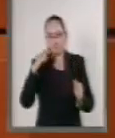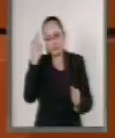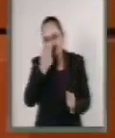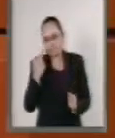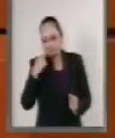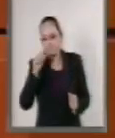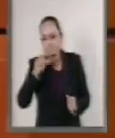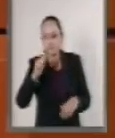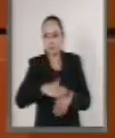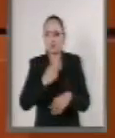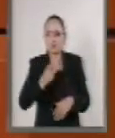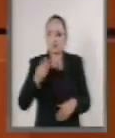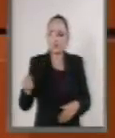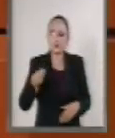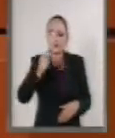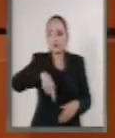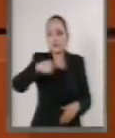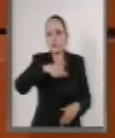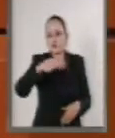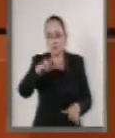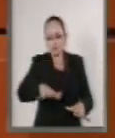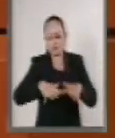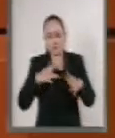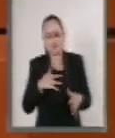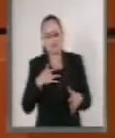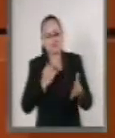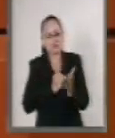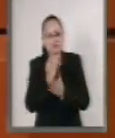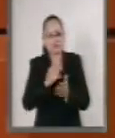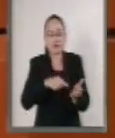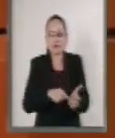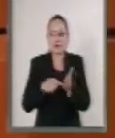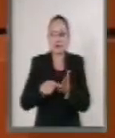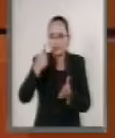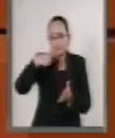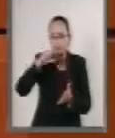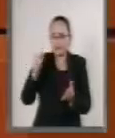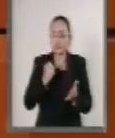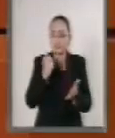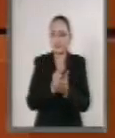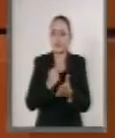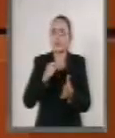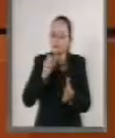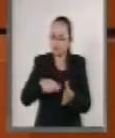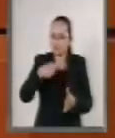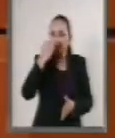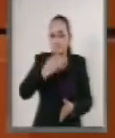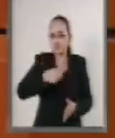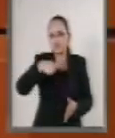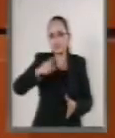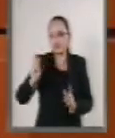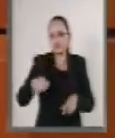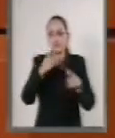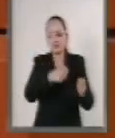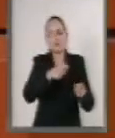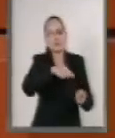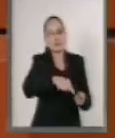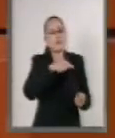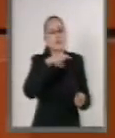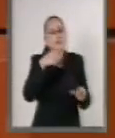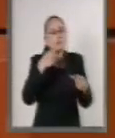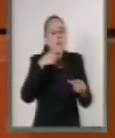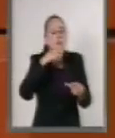sometemos a la consideración de esta soberanía el dictamen por el que se ratifica el nombramiento expedido a favor del ciudadano